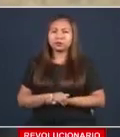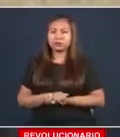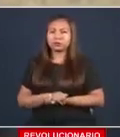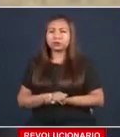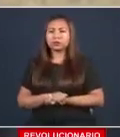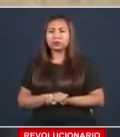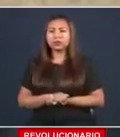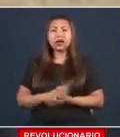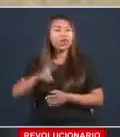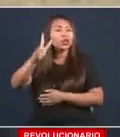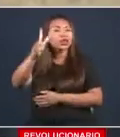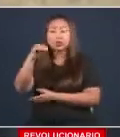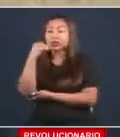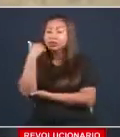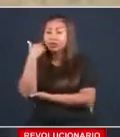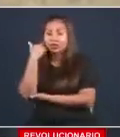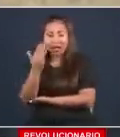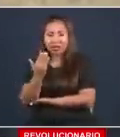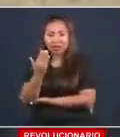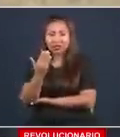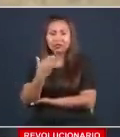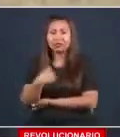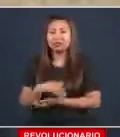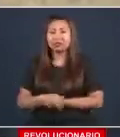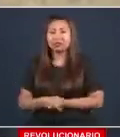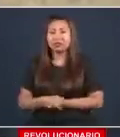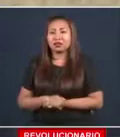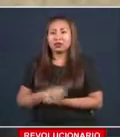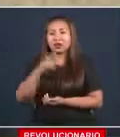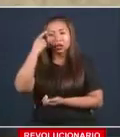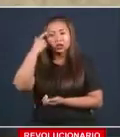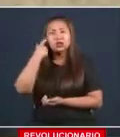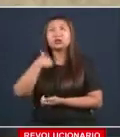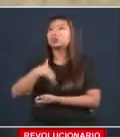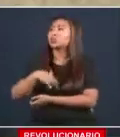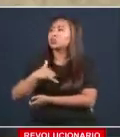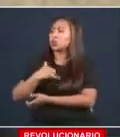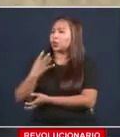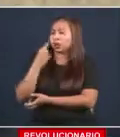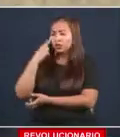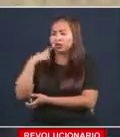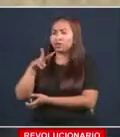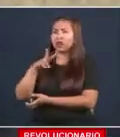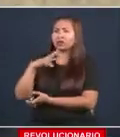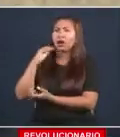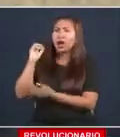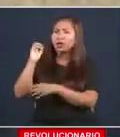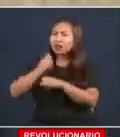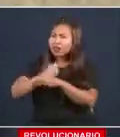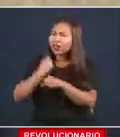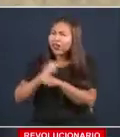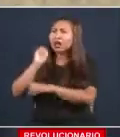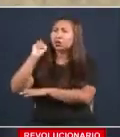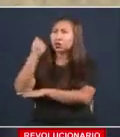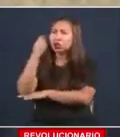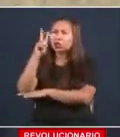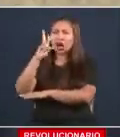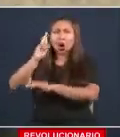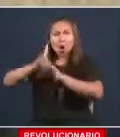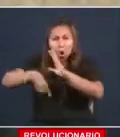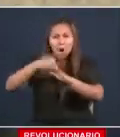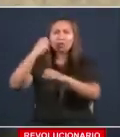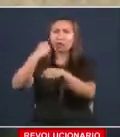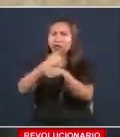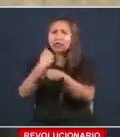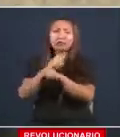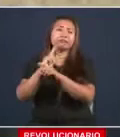No es fácil. Yo quiero ver 12 horas trabajando a los que más hablan. Yo lo que no he visto es empresarios